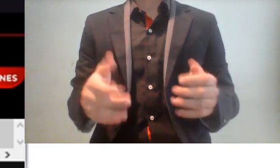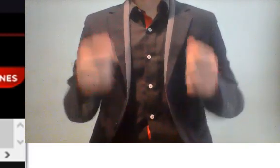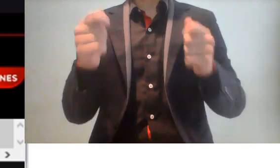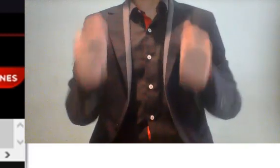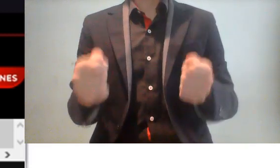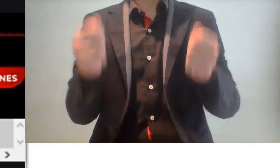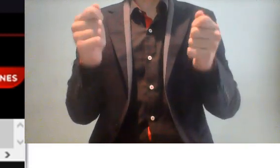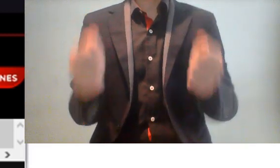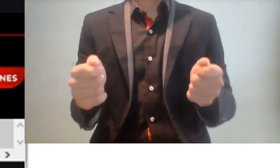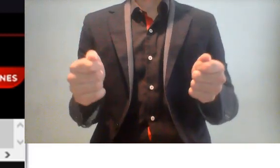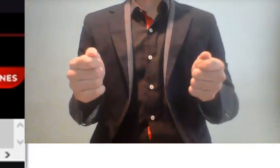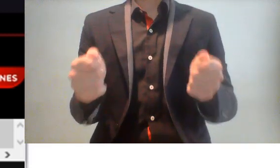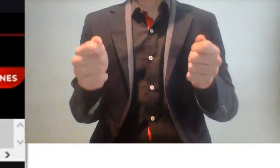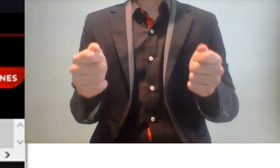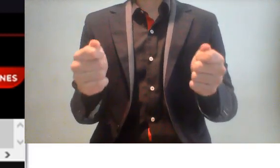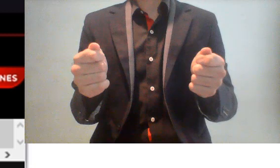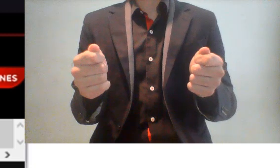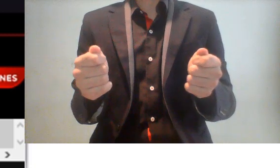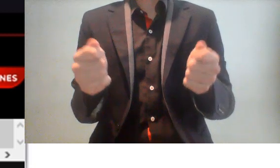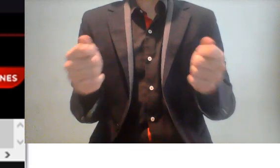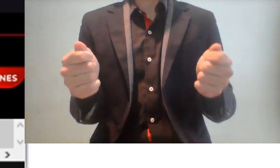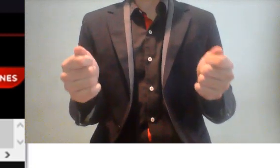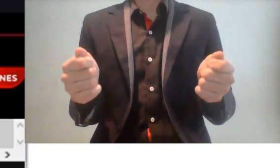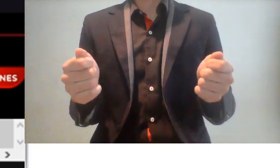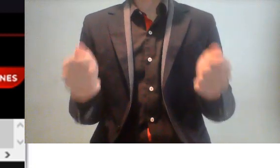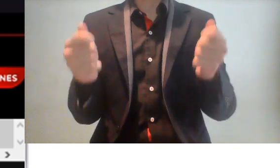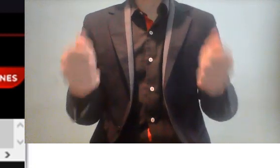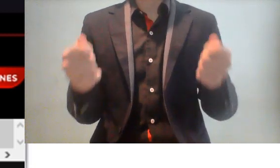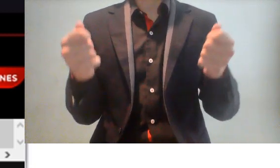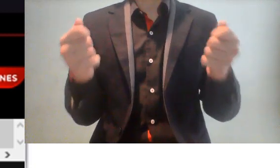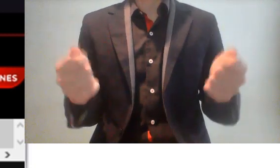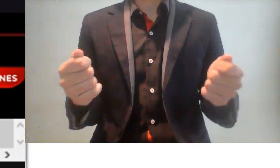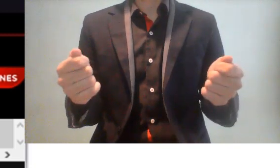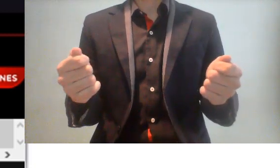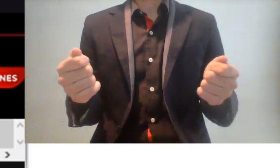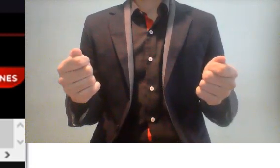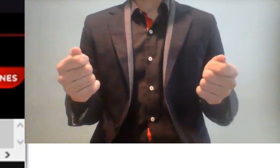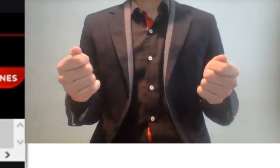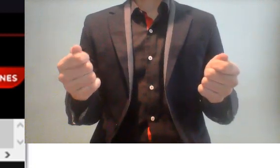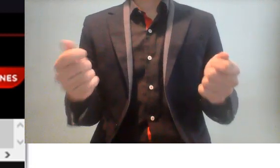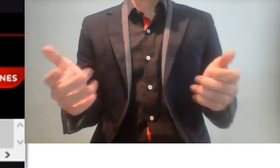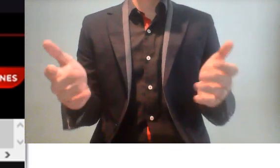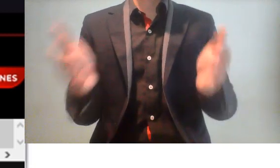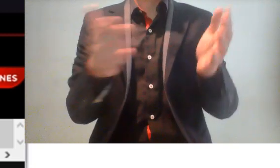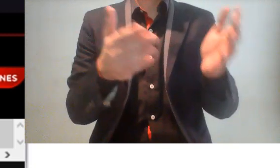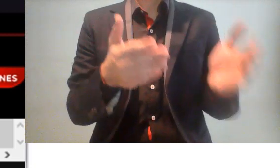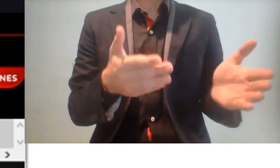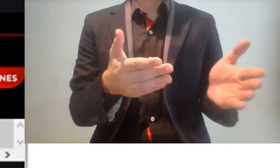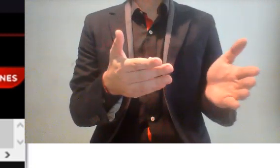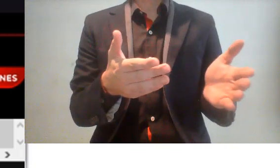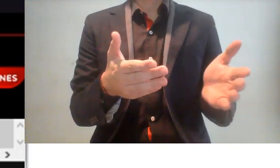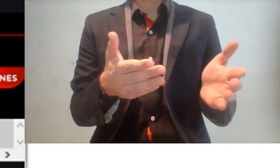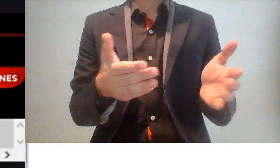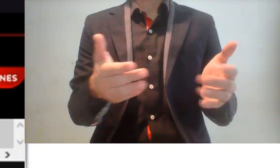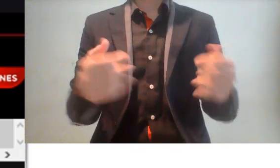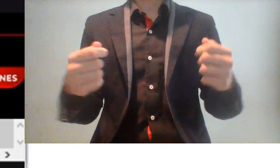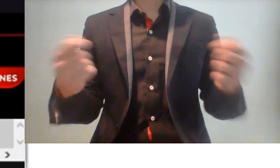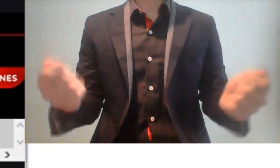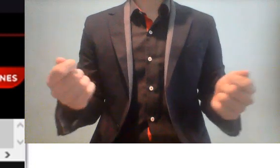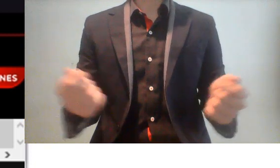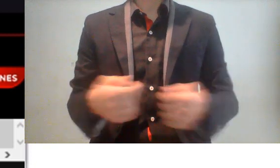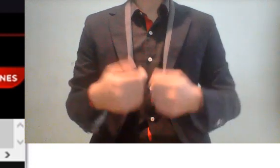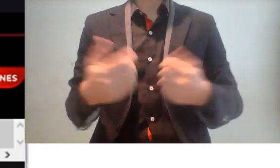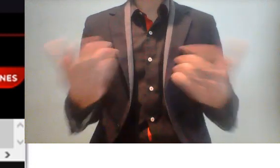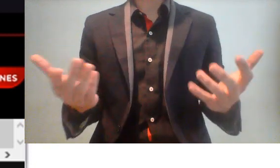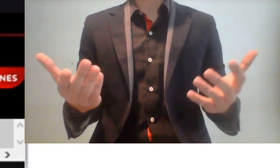No, dicen, no, no. Ellos solamente defienden este tipo de cosas, este tipo de recursos, porque son beneficiarios de ellos. La